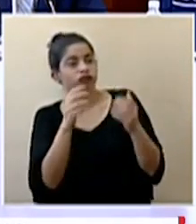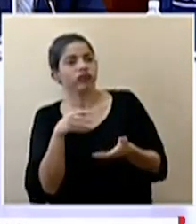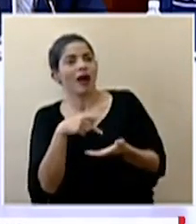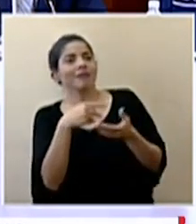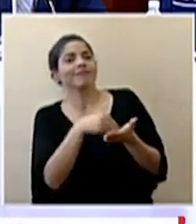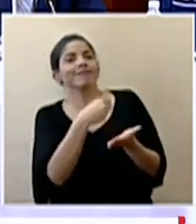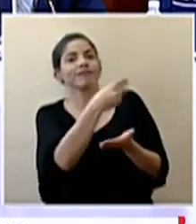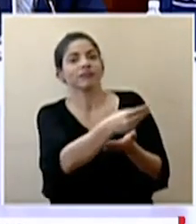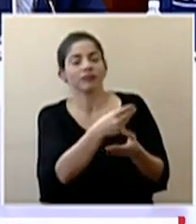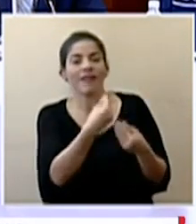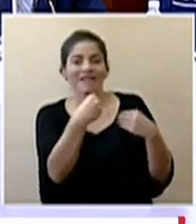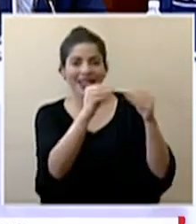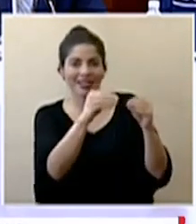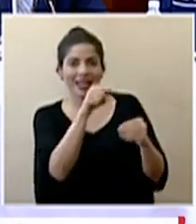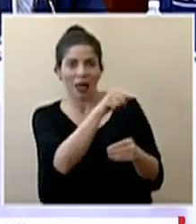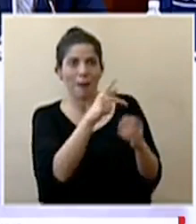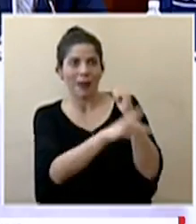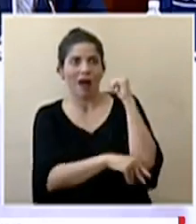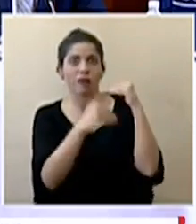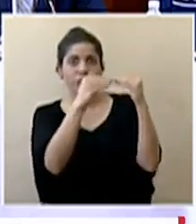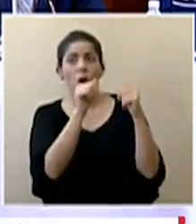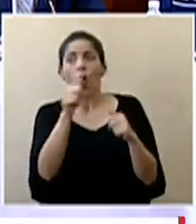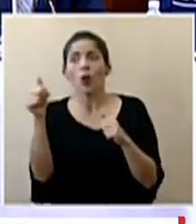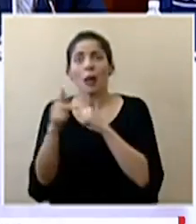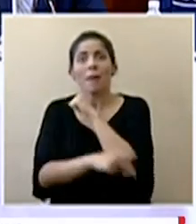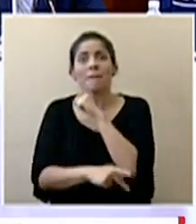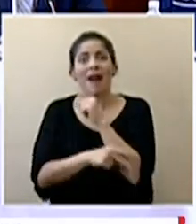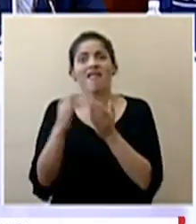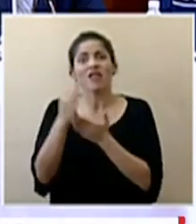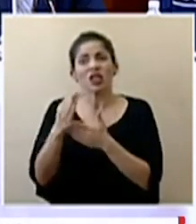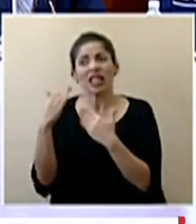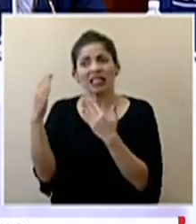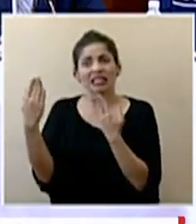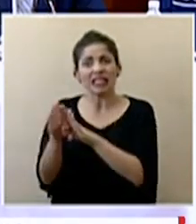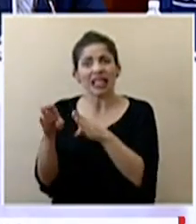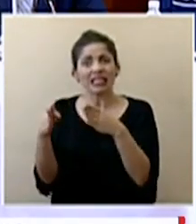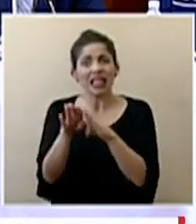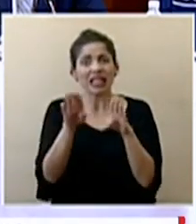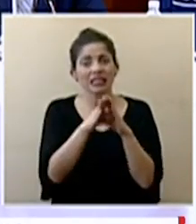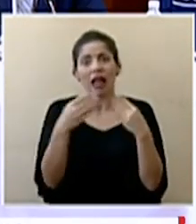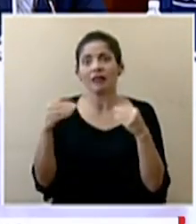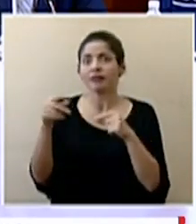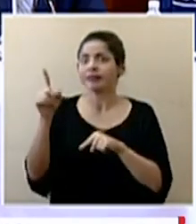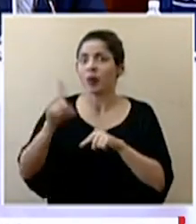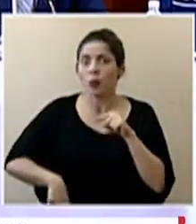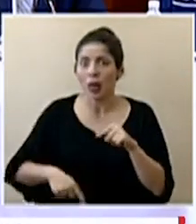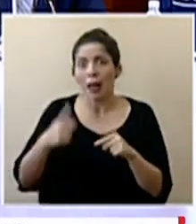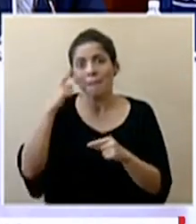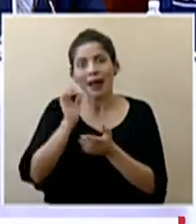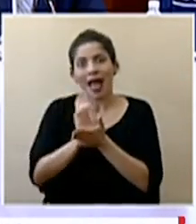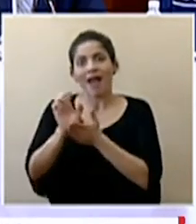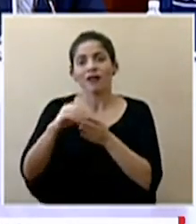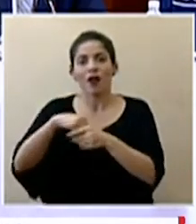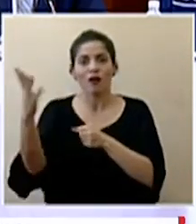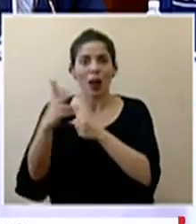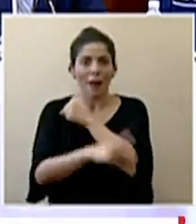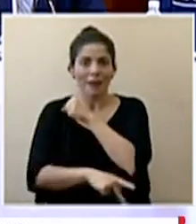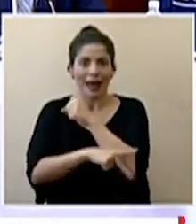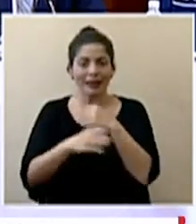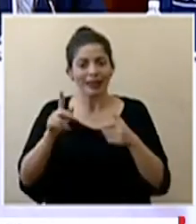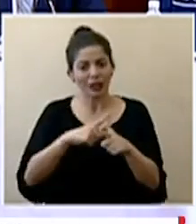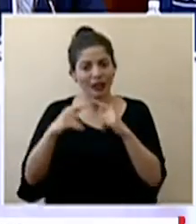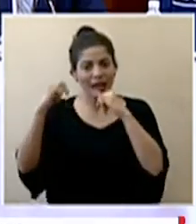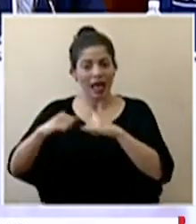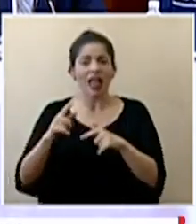qué lugar deja esto a Costa Rica? varios países están cerrando sus fronteras al comercio de estos productos esenciales para evitar que dejen su territorio ¿cómo puede